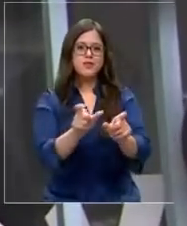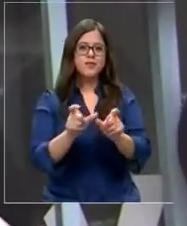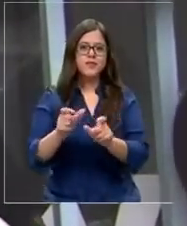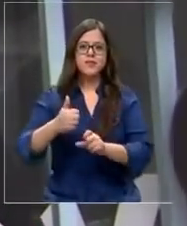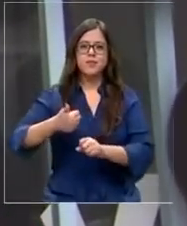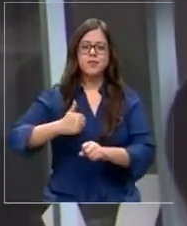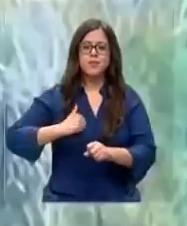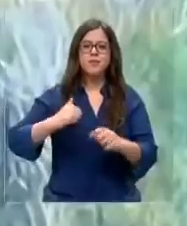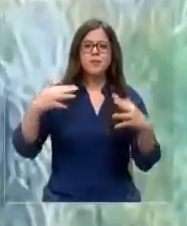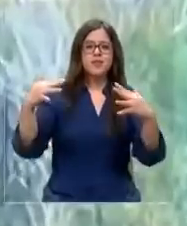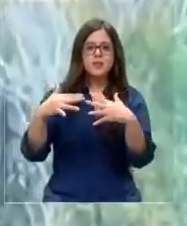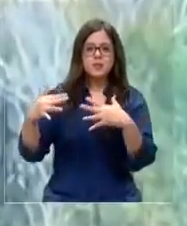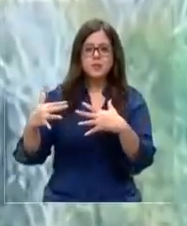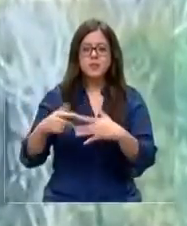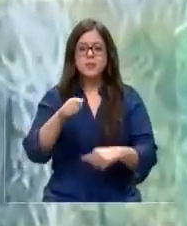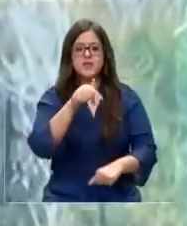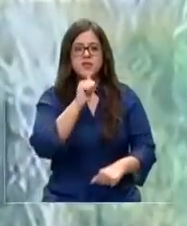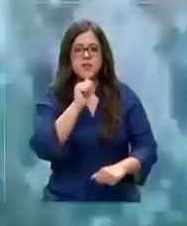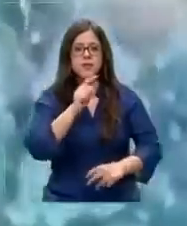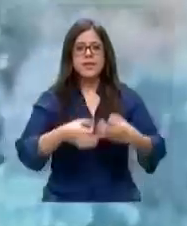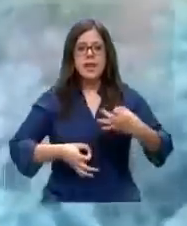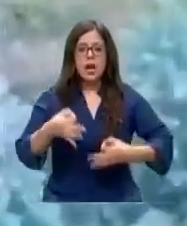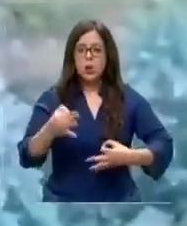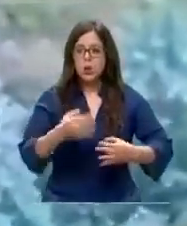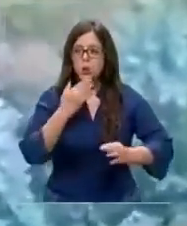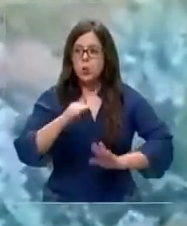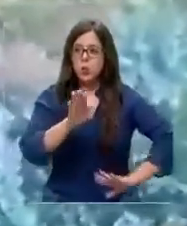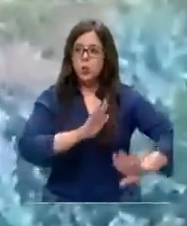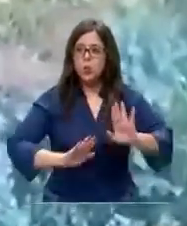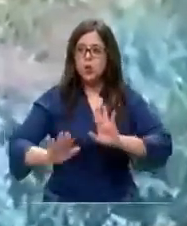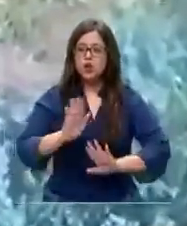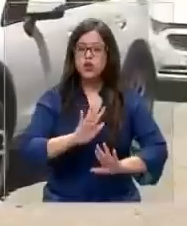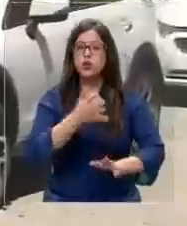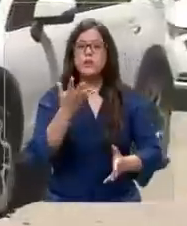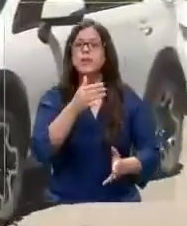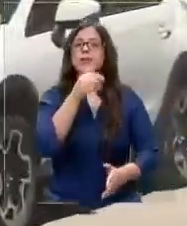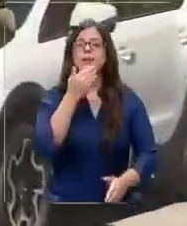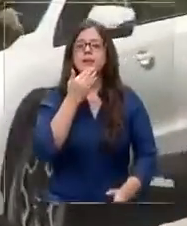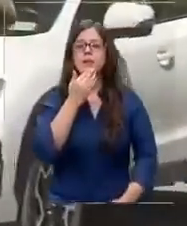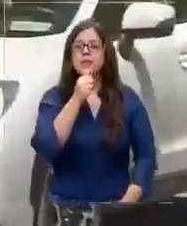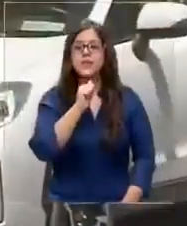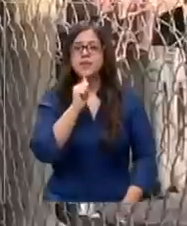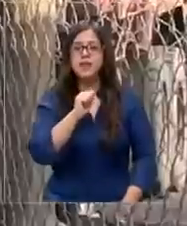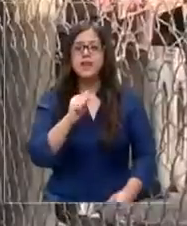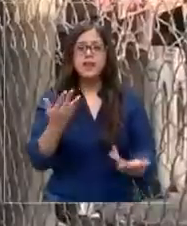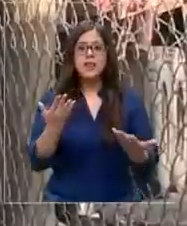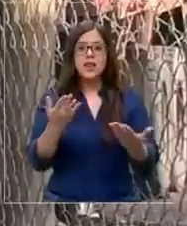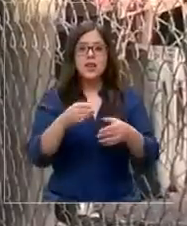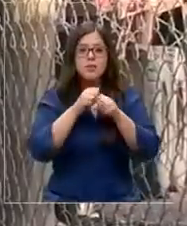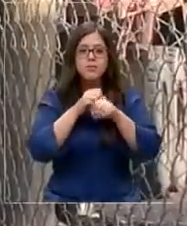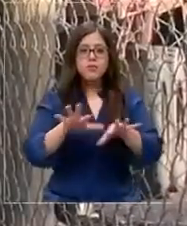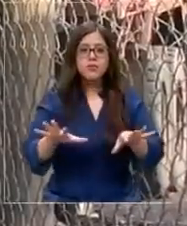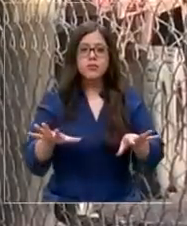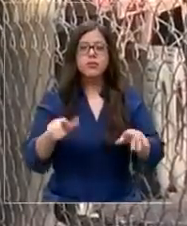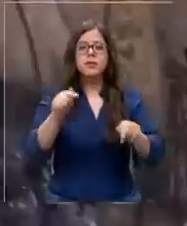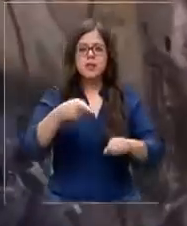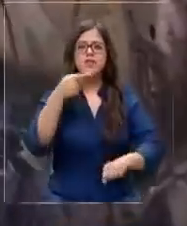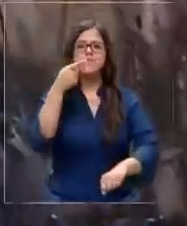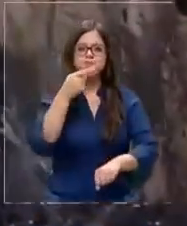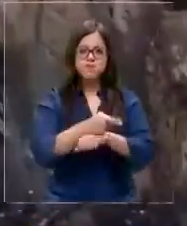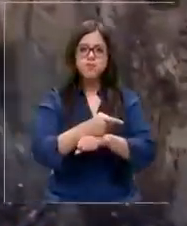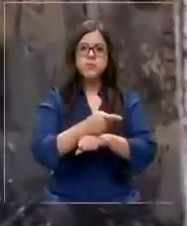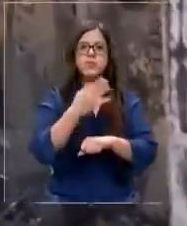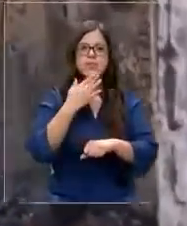personal de fuerzas armadas, falta justicia, falta protección, falta alcance. Más mano dura y